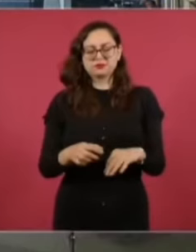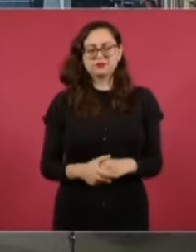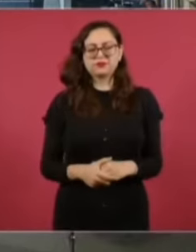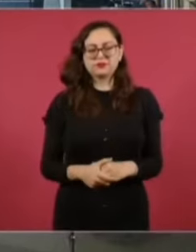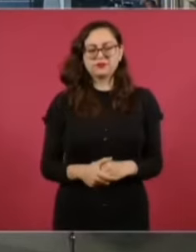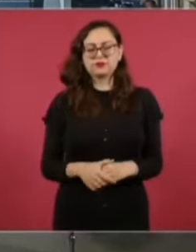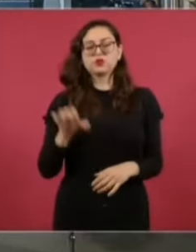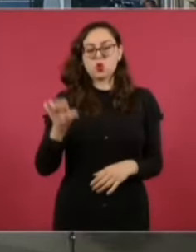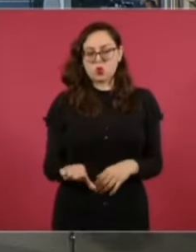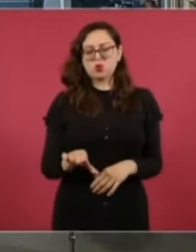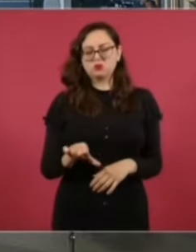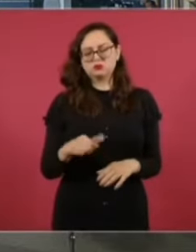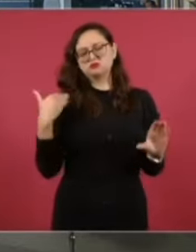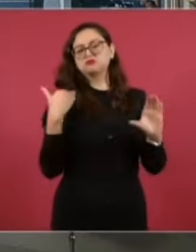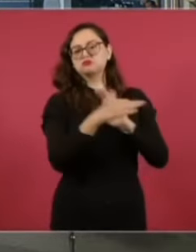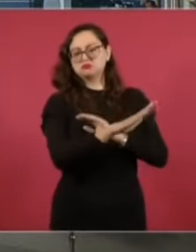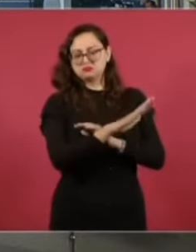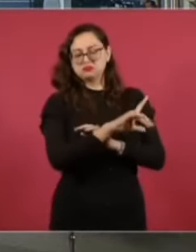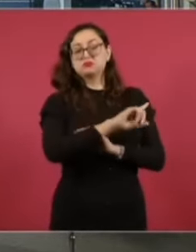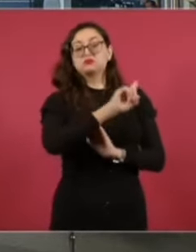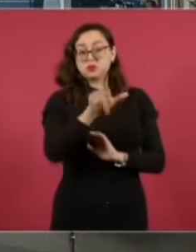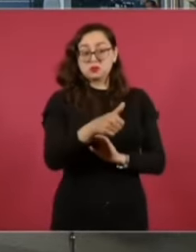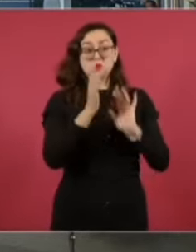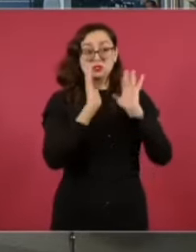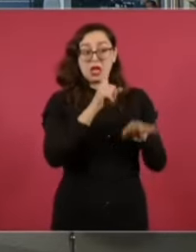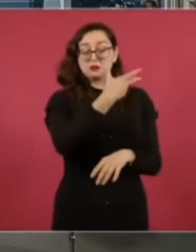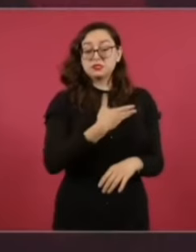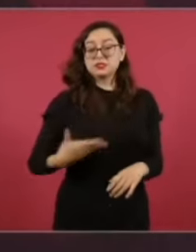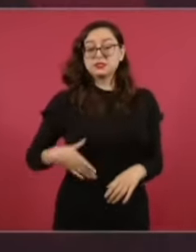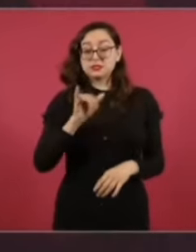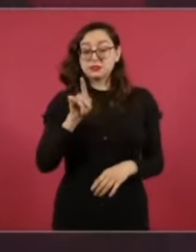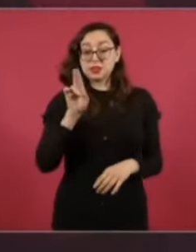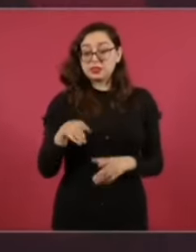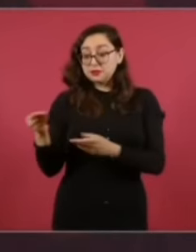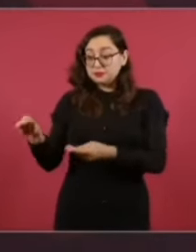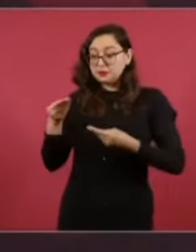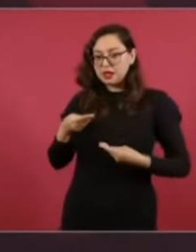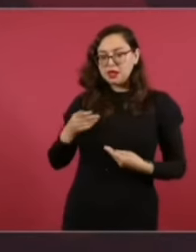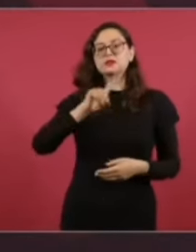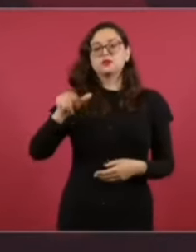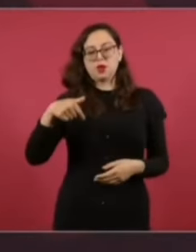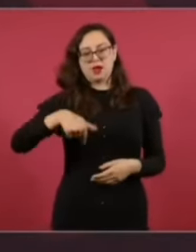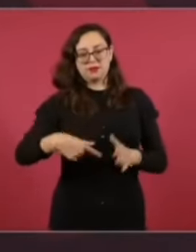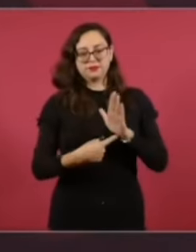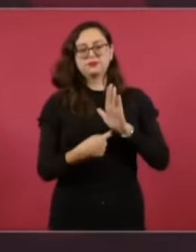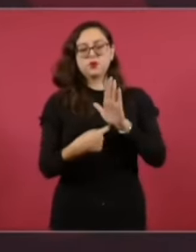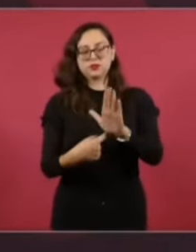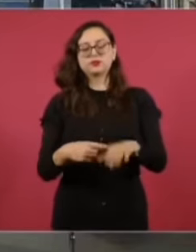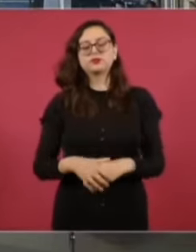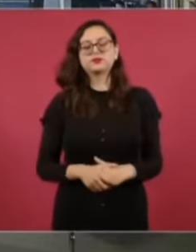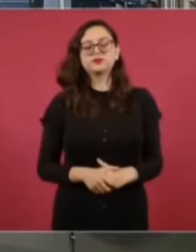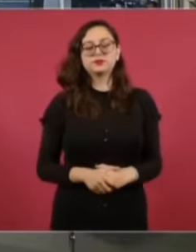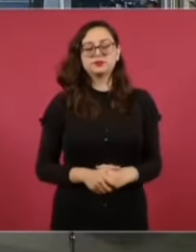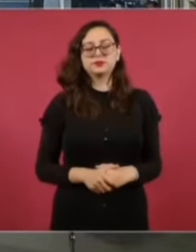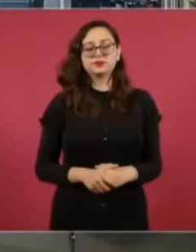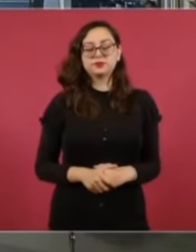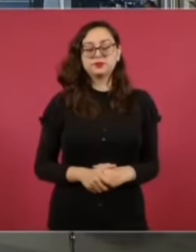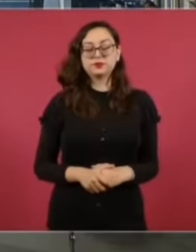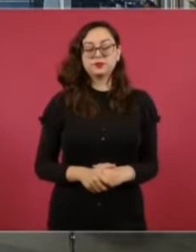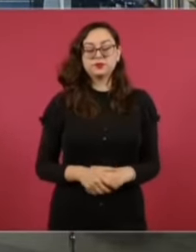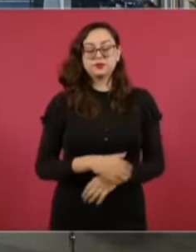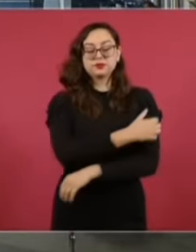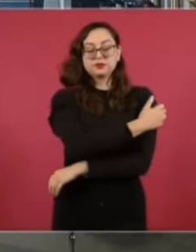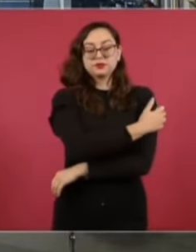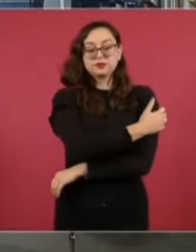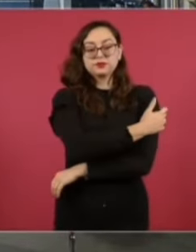a conocer. La voy a enviar hoy. Y después de que yo la envíe, que ya sepa que la tiene el presidente, ya la voy a conocer. ¿Y la nota de plomáticos también se envió? Eso, este,